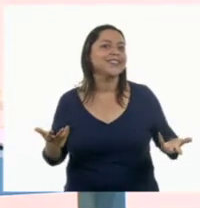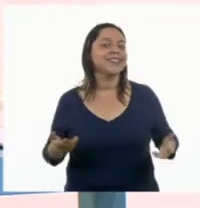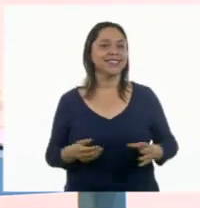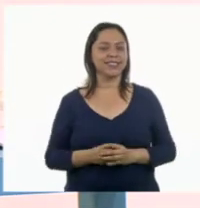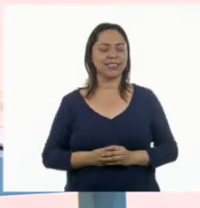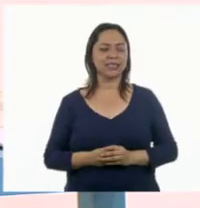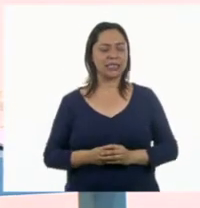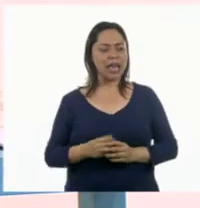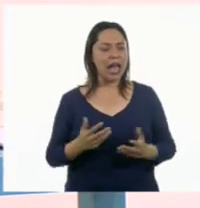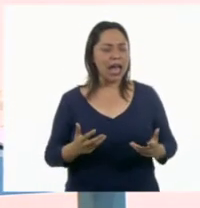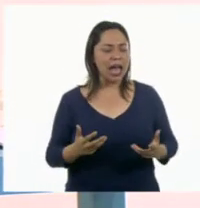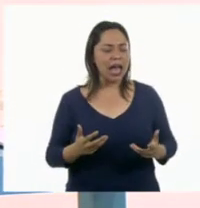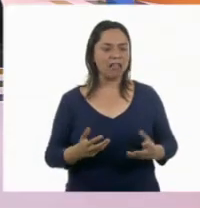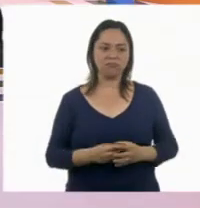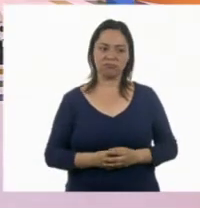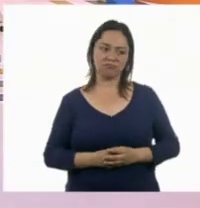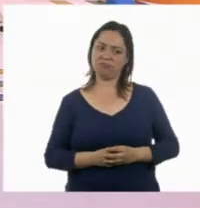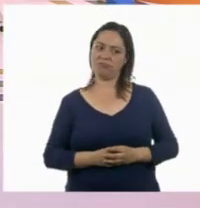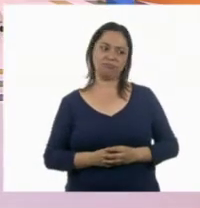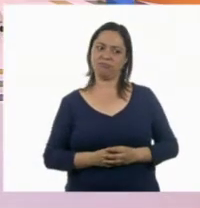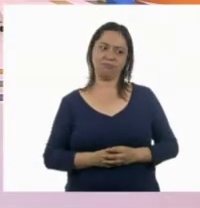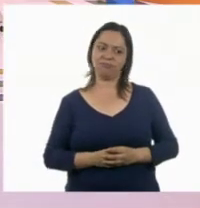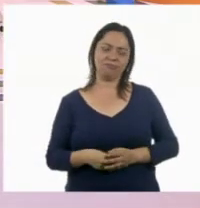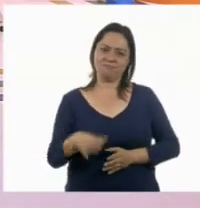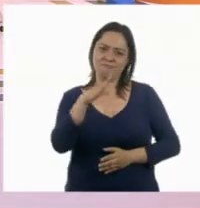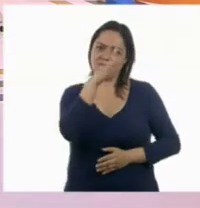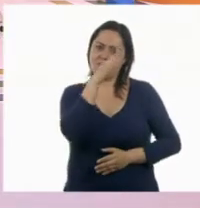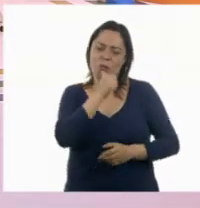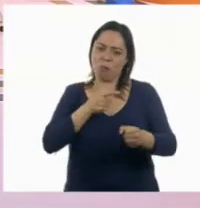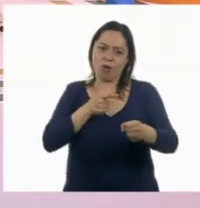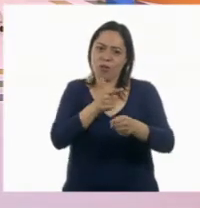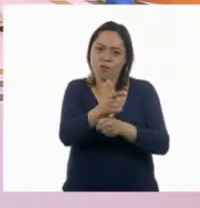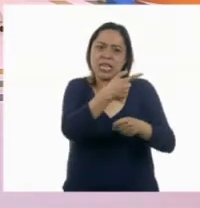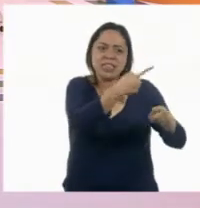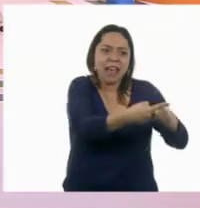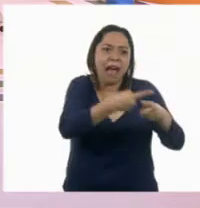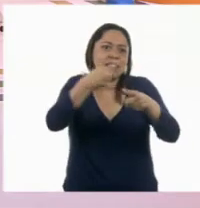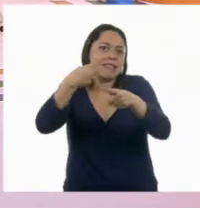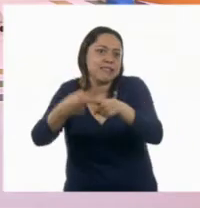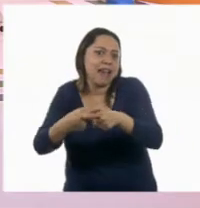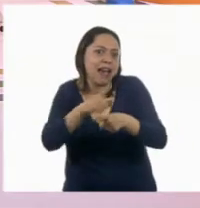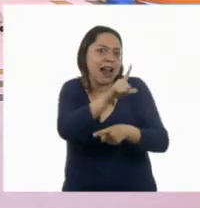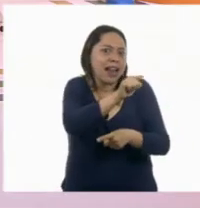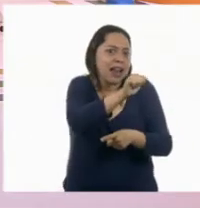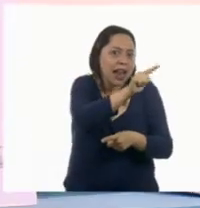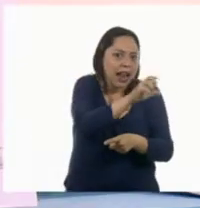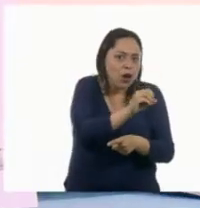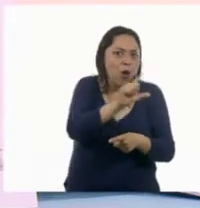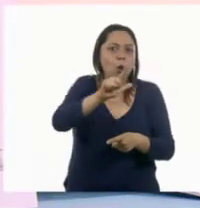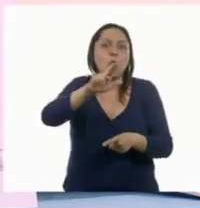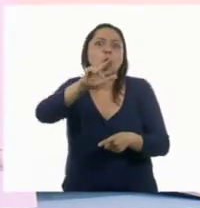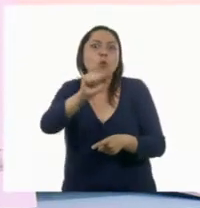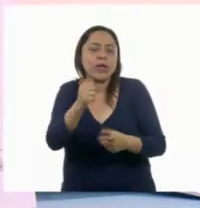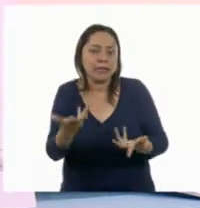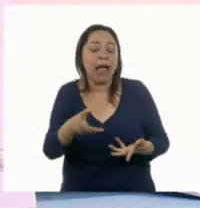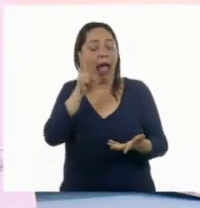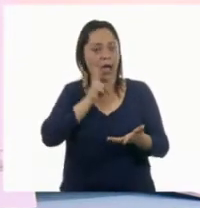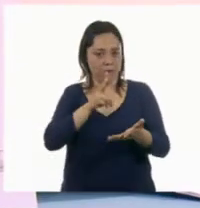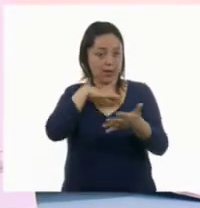No, creo que con estos datos no podemos saber tampoco quién es Lalo y quién es Luis. Vamos a seguir leyendo.